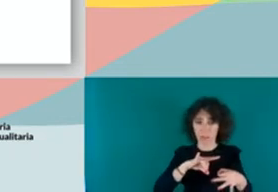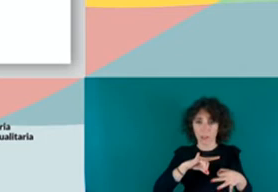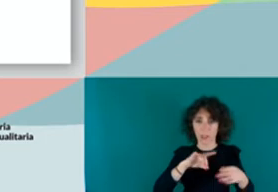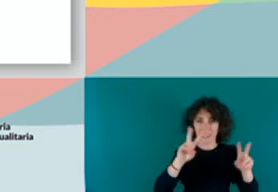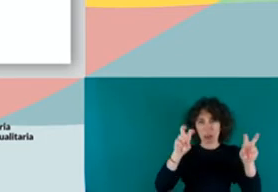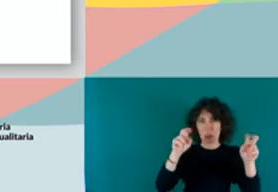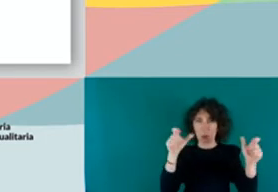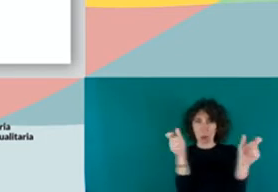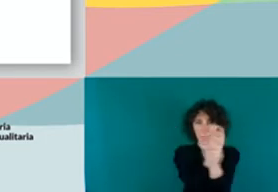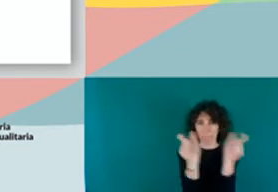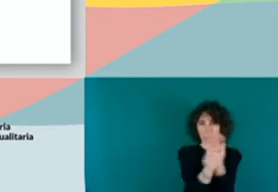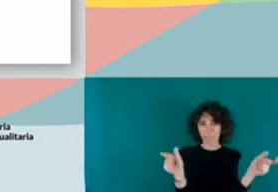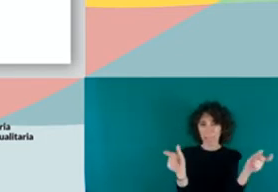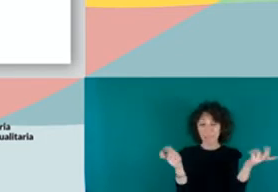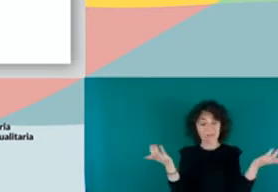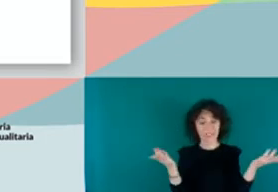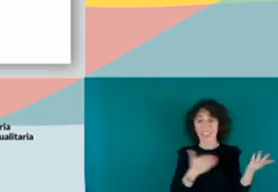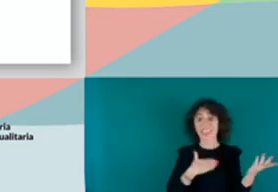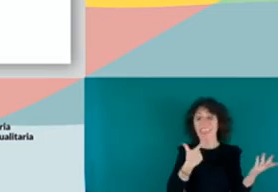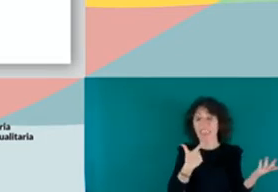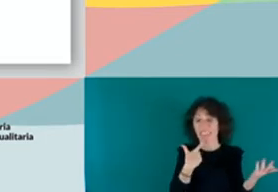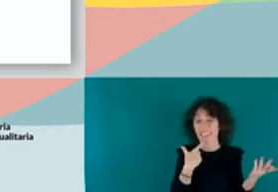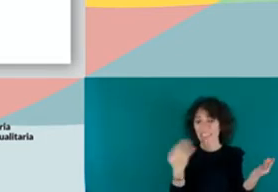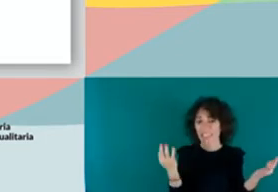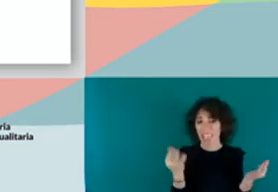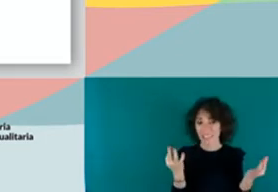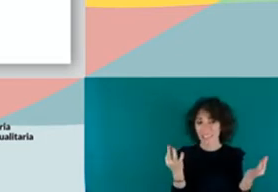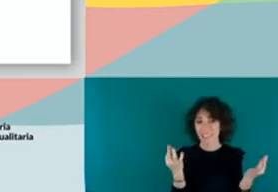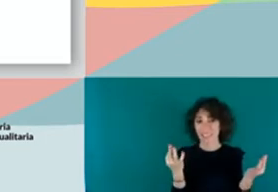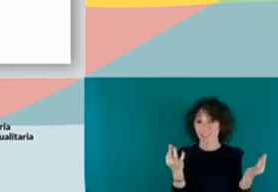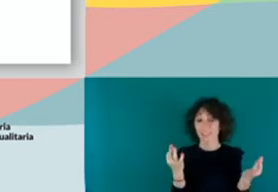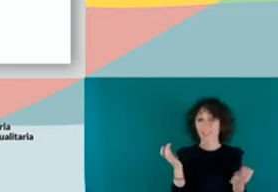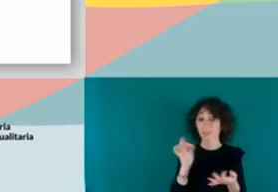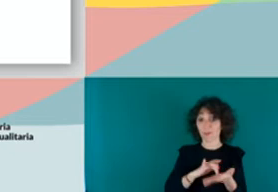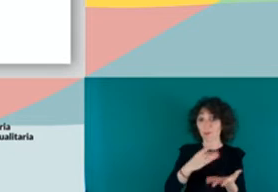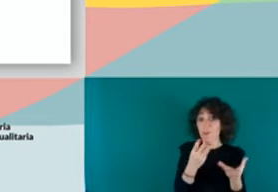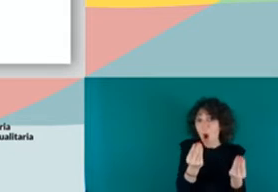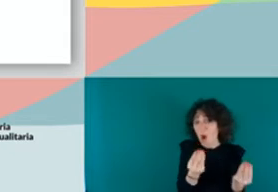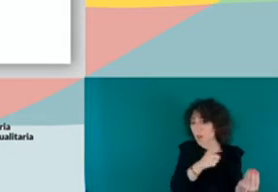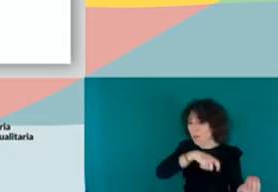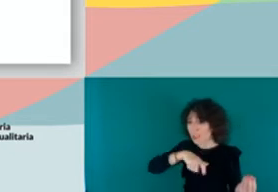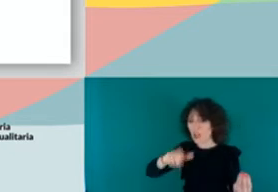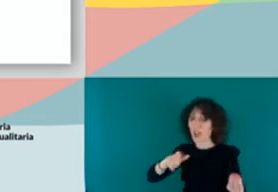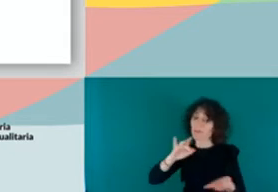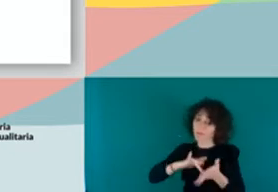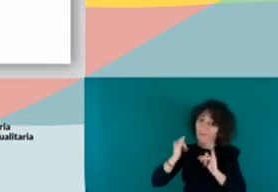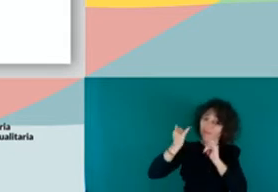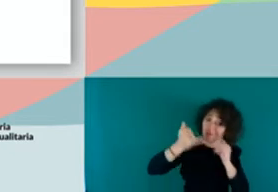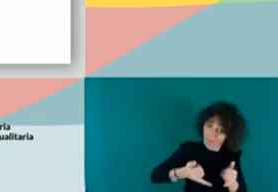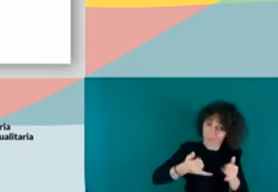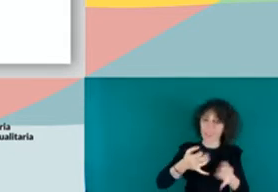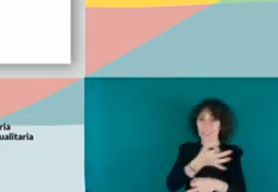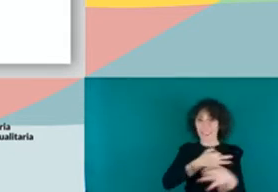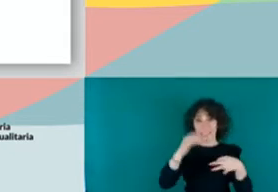raro. En cualquier caso, lo que quiere decir, básicamente, es que hubo muchas personas que venían a Canarias, que